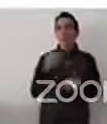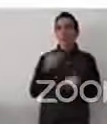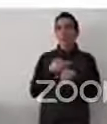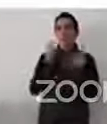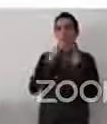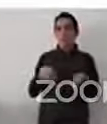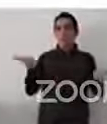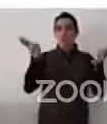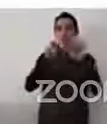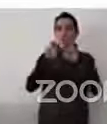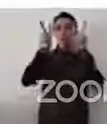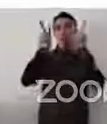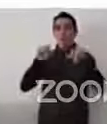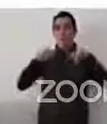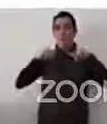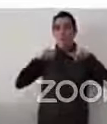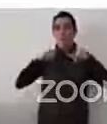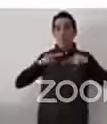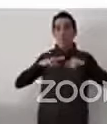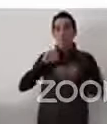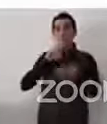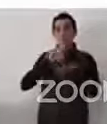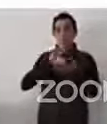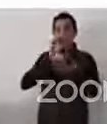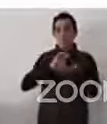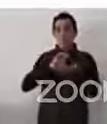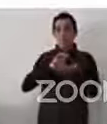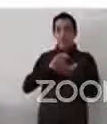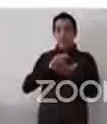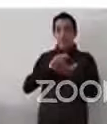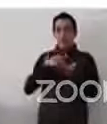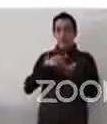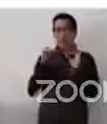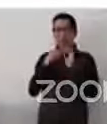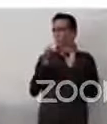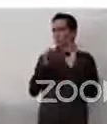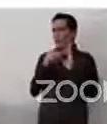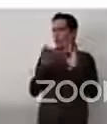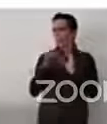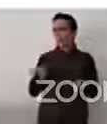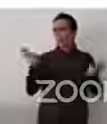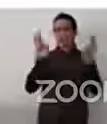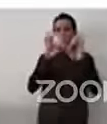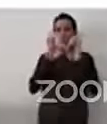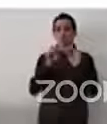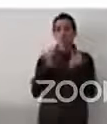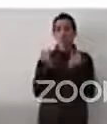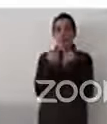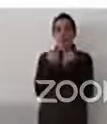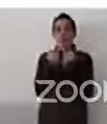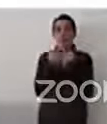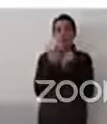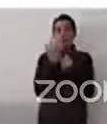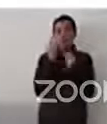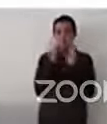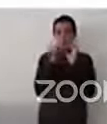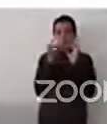también quiero resaltar que en el caso de los derechos de las personas con discapacidad,